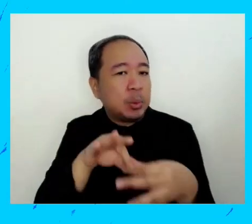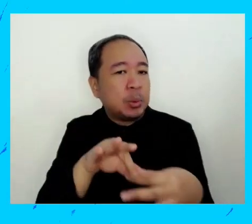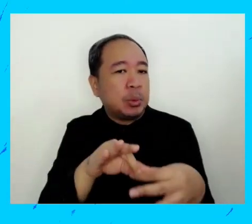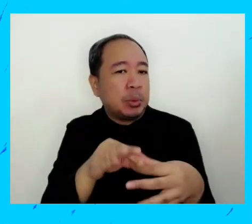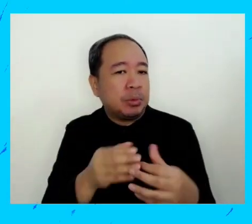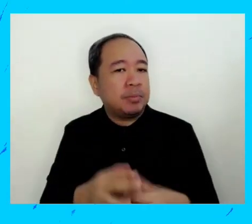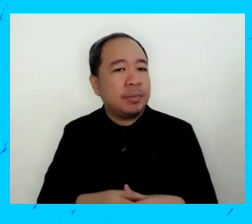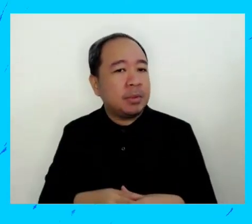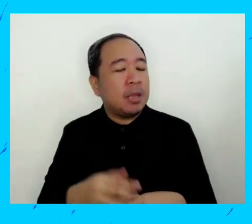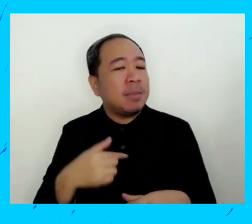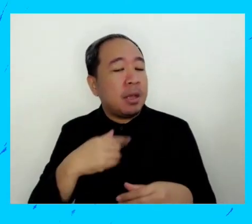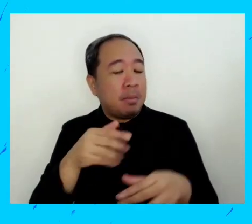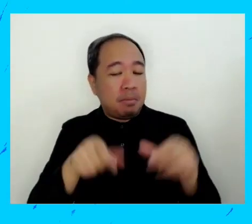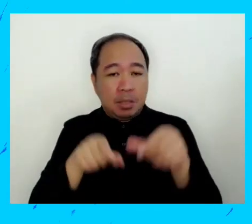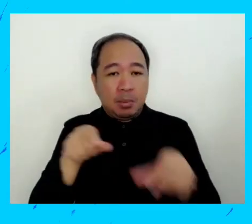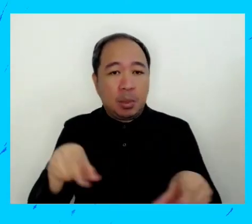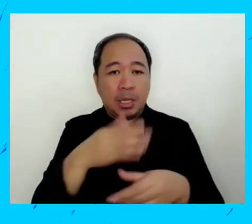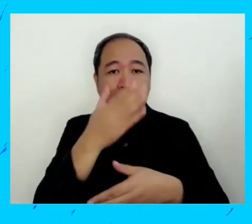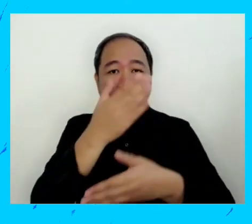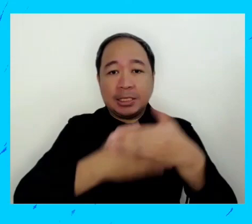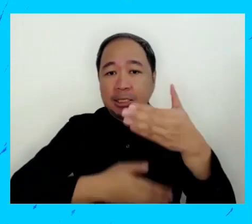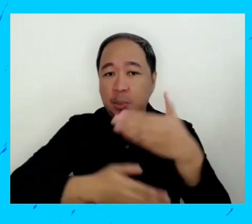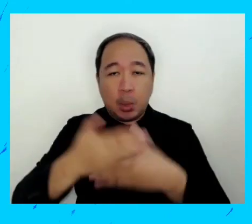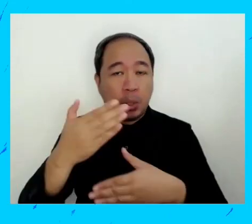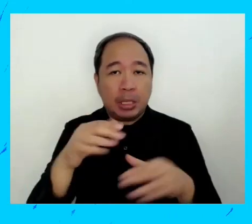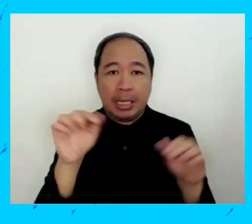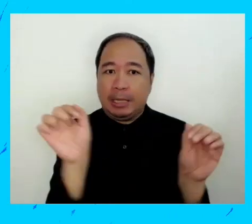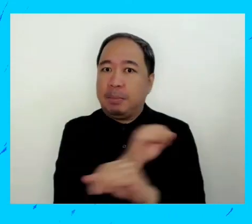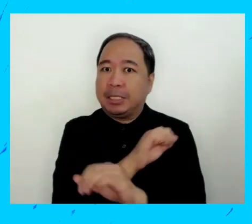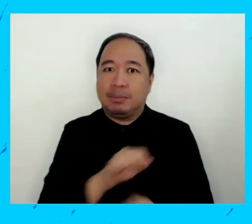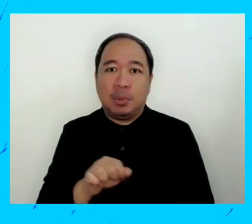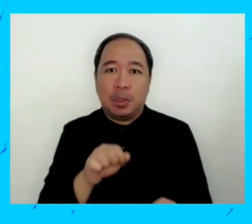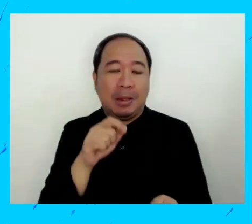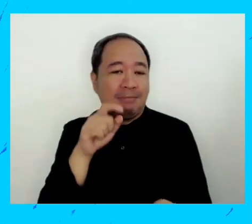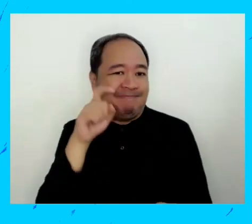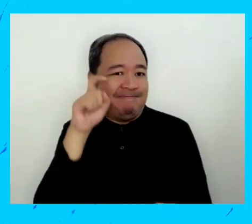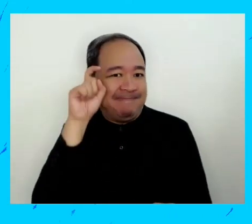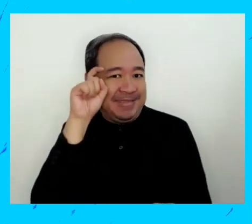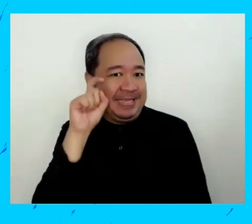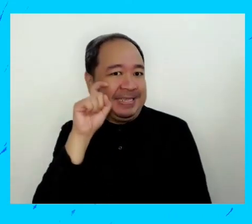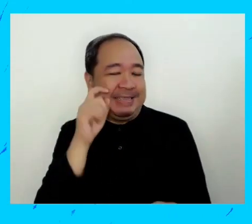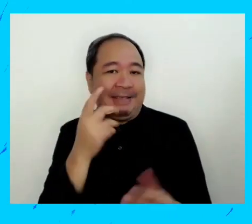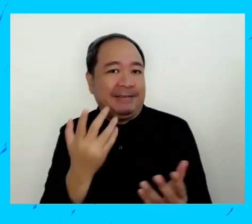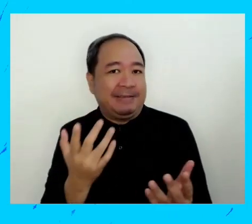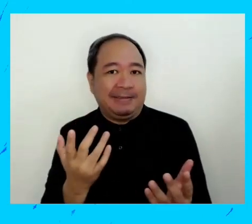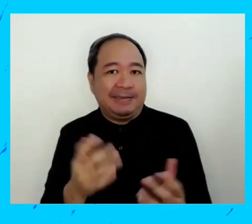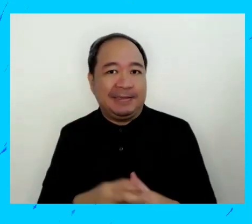el primero es personas con discapacidad no pueden tener sexo